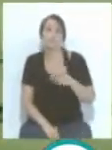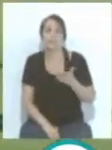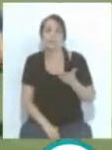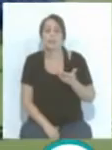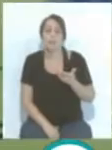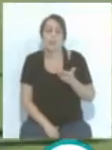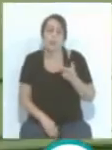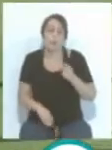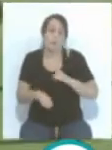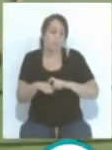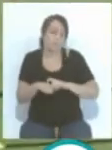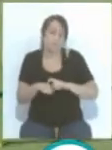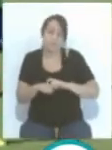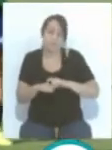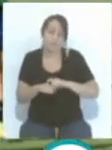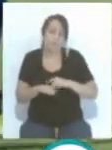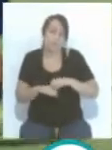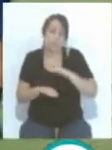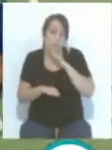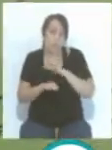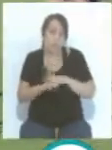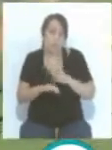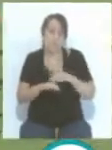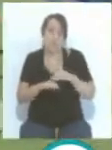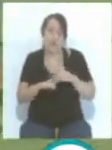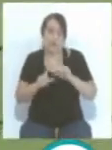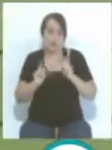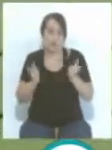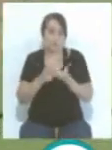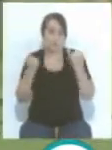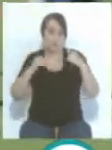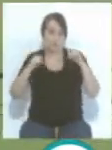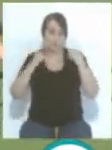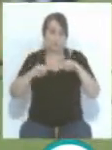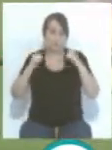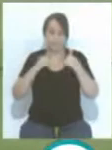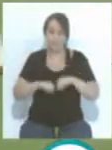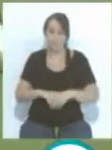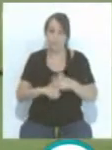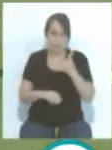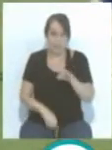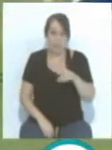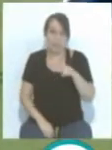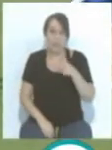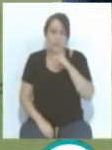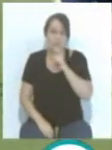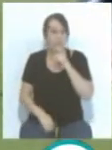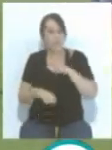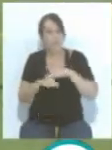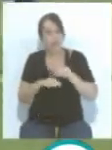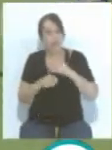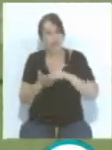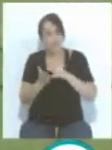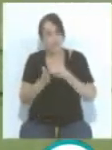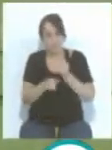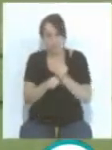condiciones, poniéndole equipo a tono. Lo que pasa es que también es un poco difícil para el técnico tener que trabajar, como Vicky bien